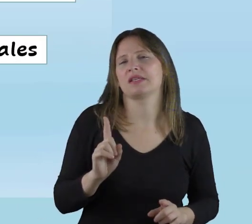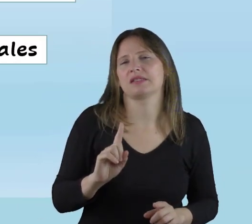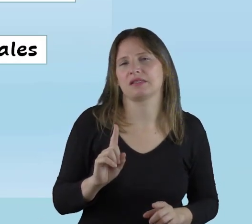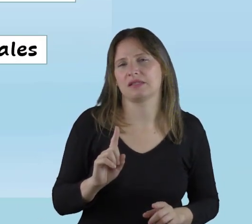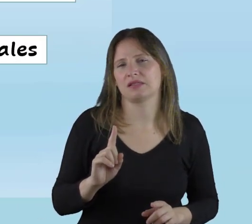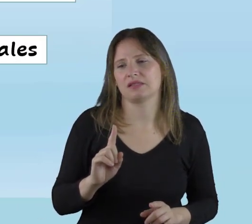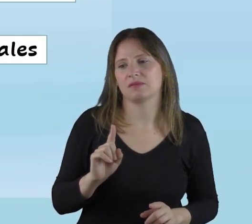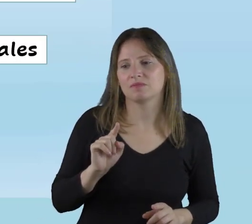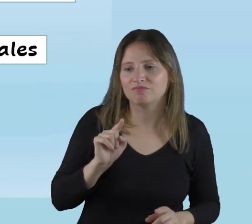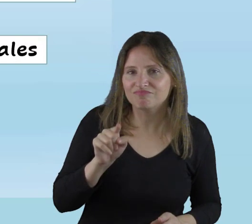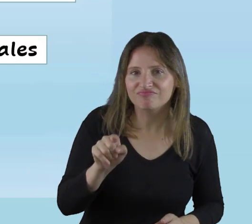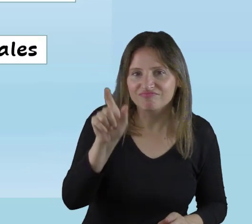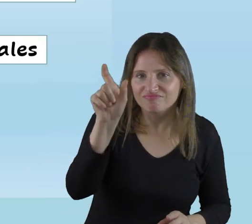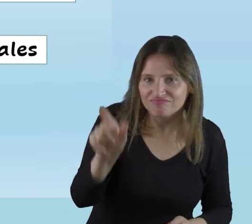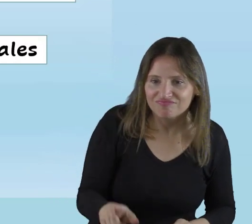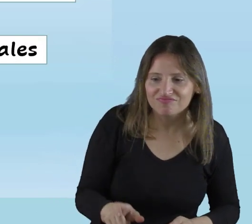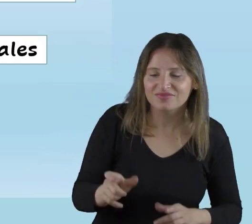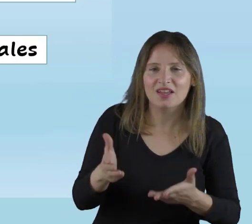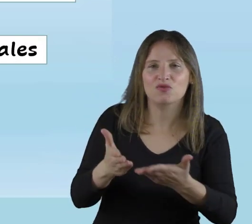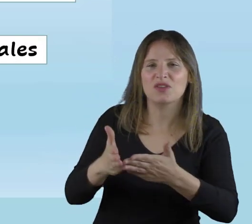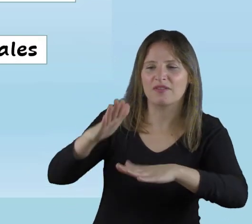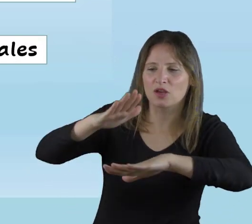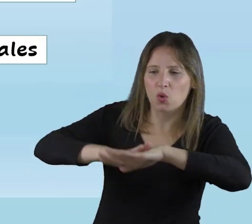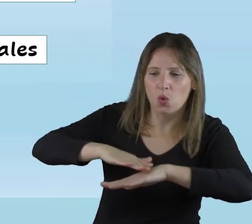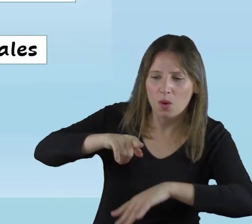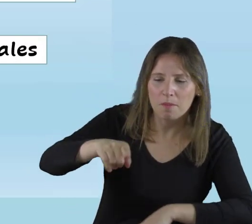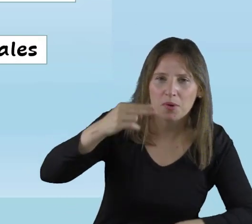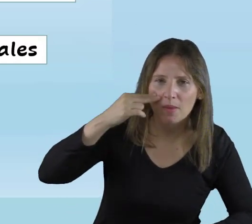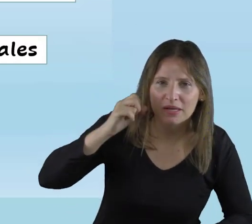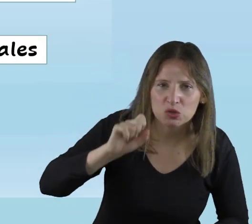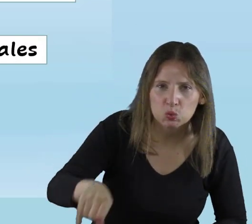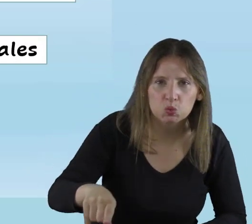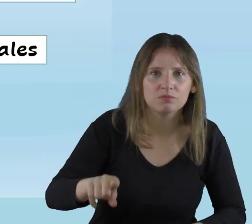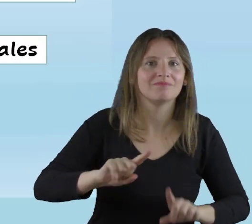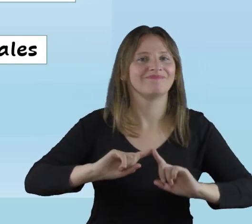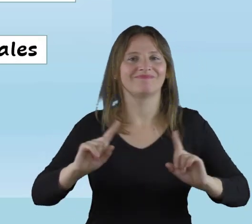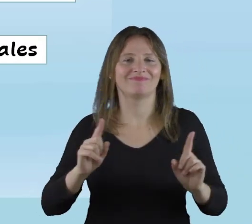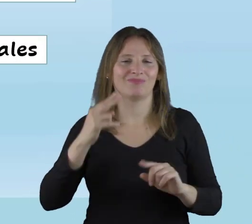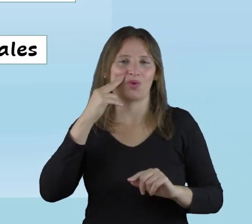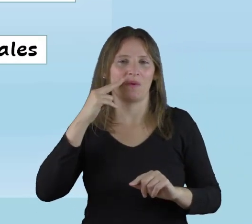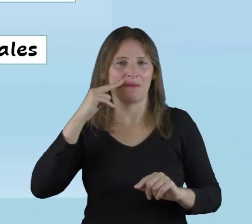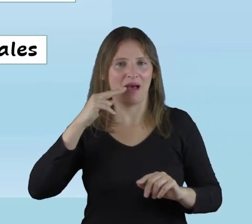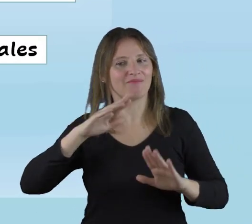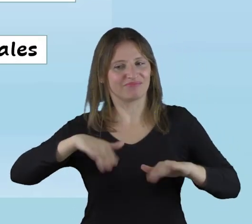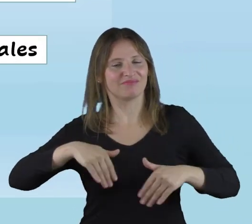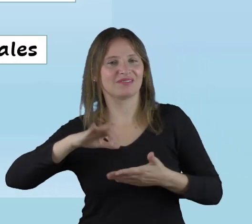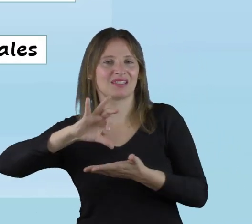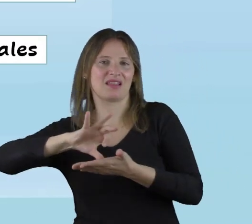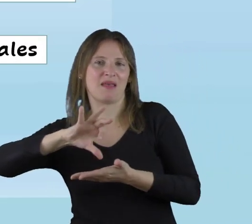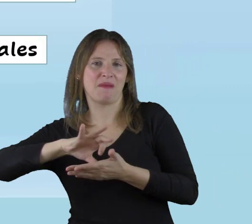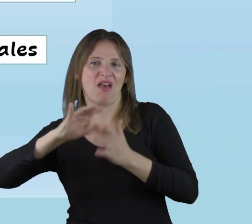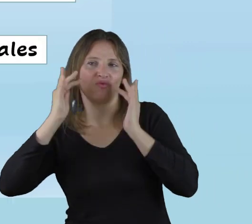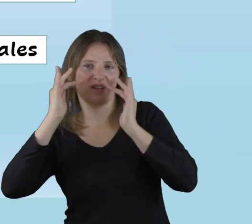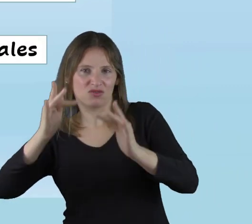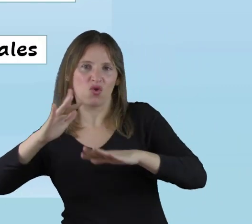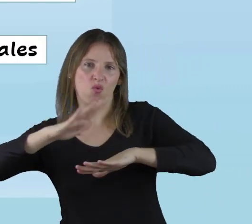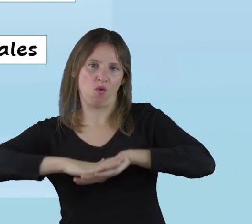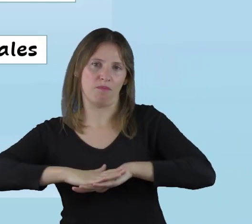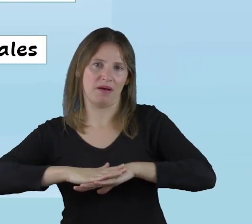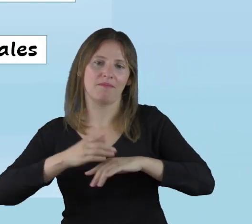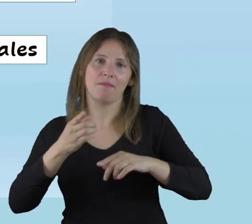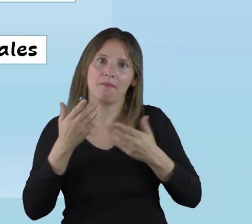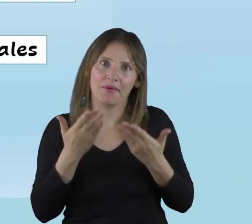el problema no está en él o la estudiada, sino que está en el